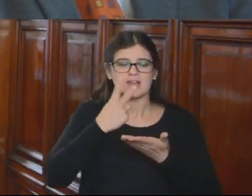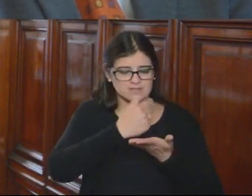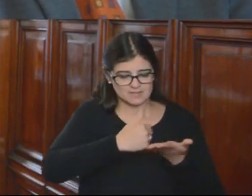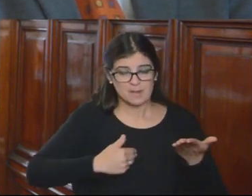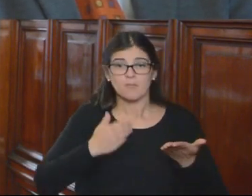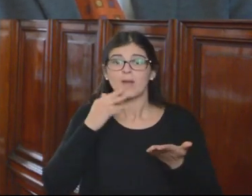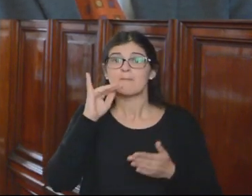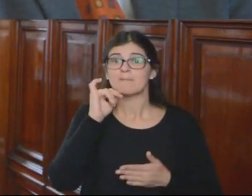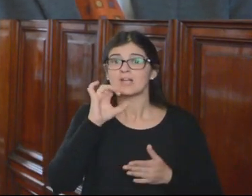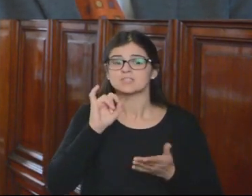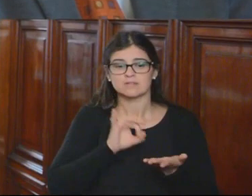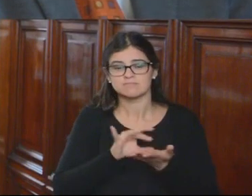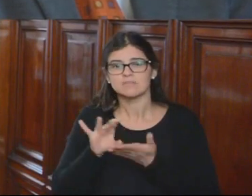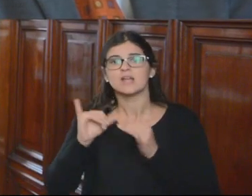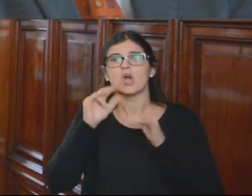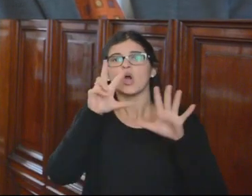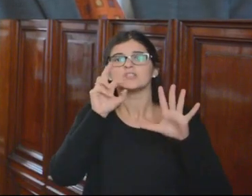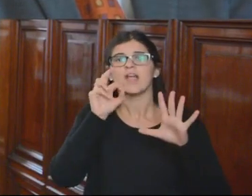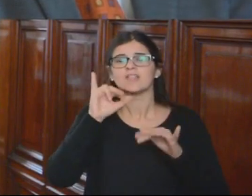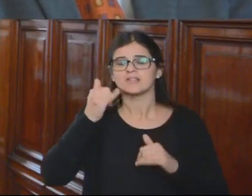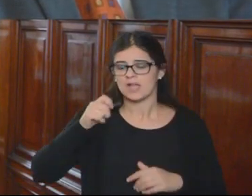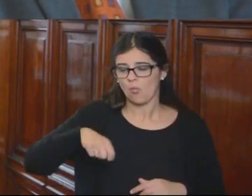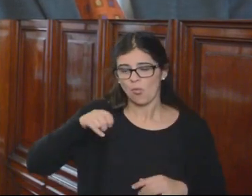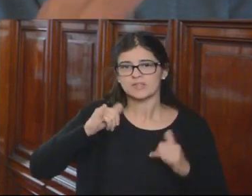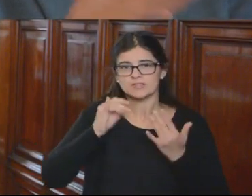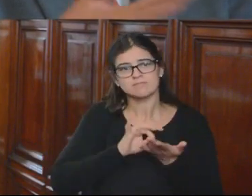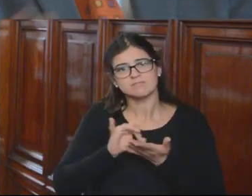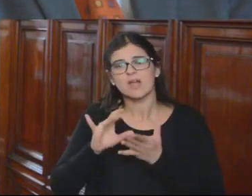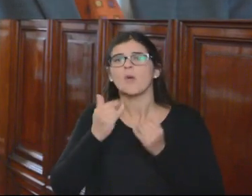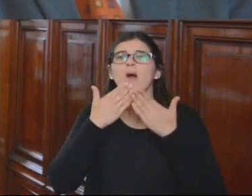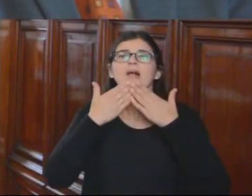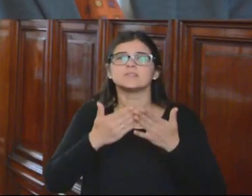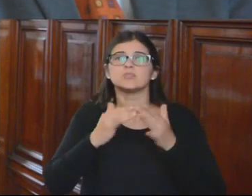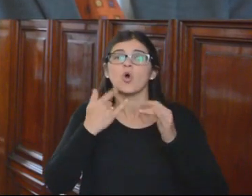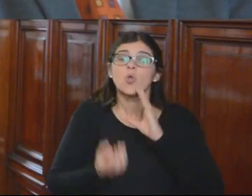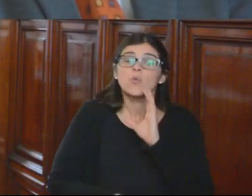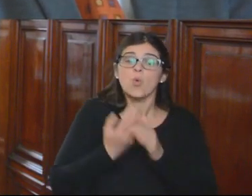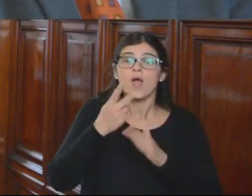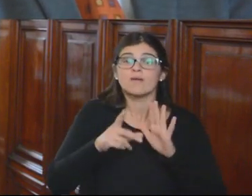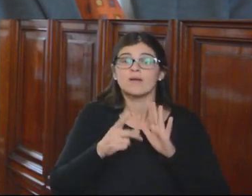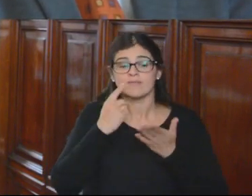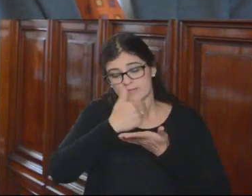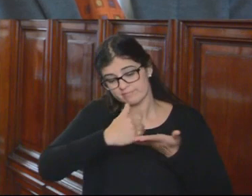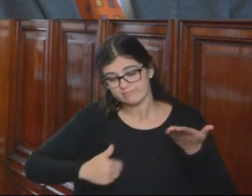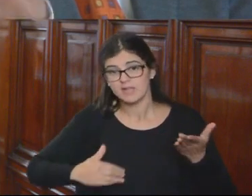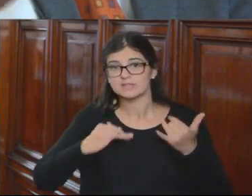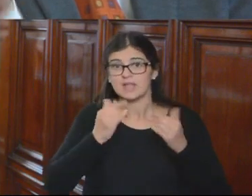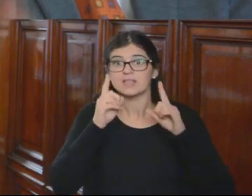despidió a más de 80 jueces bajo esa denominación de agradecimiento de funciones. En julio aparece una nueva lista, y